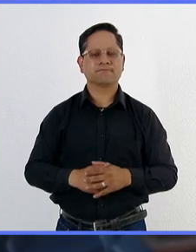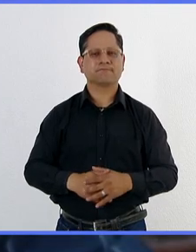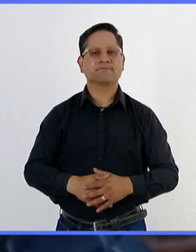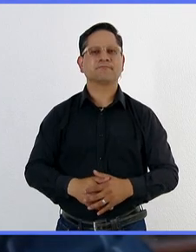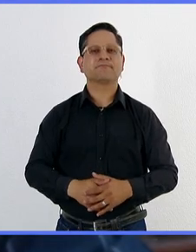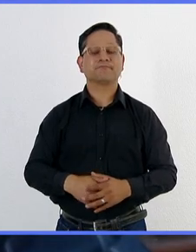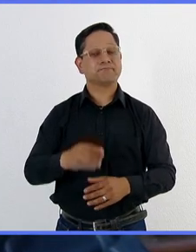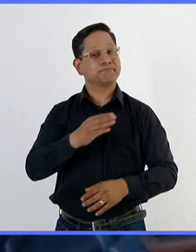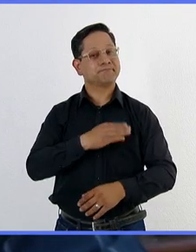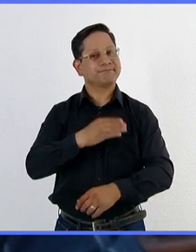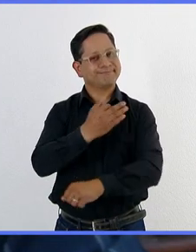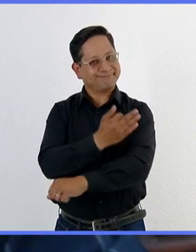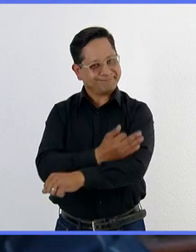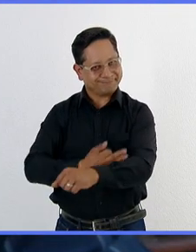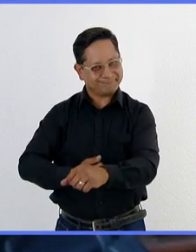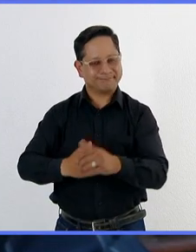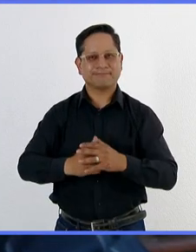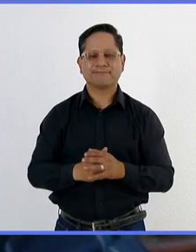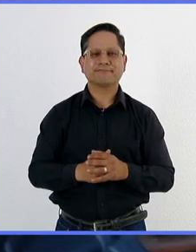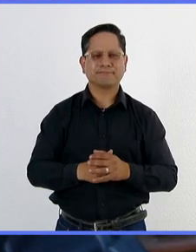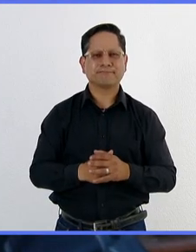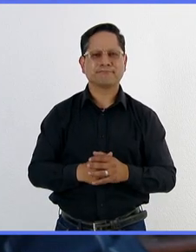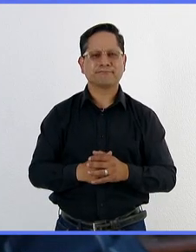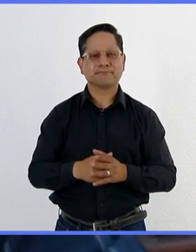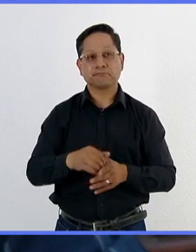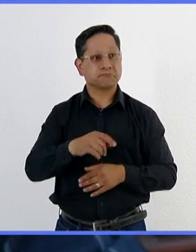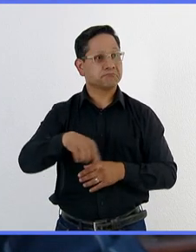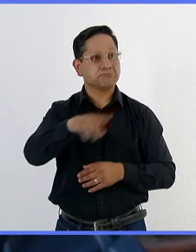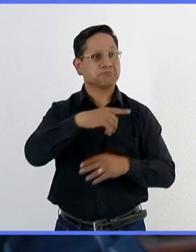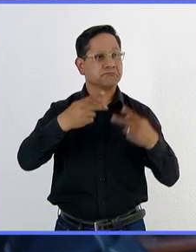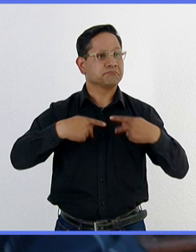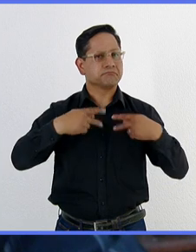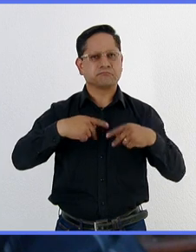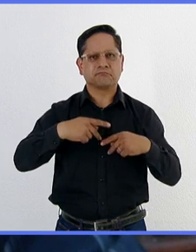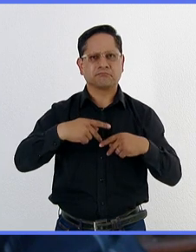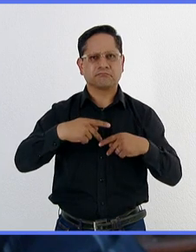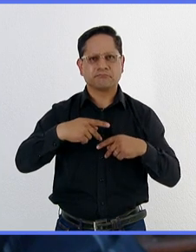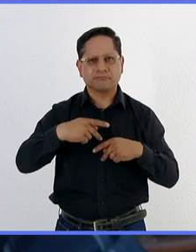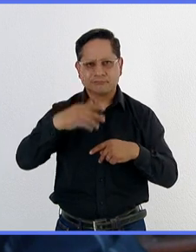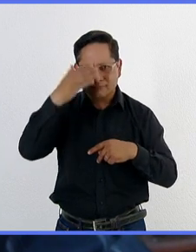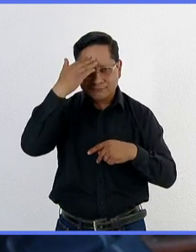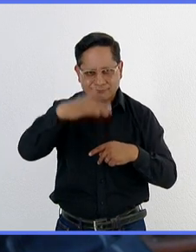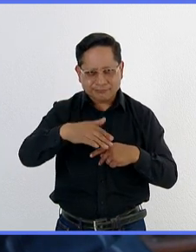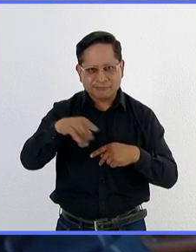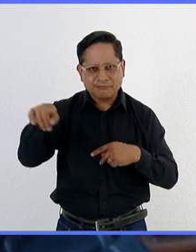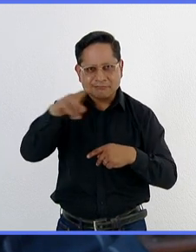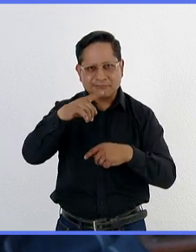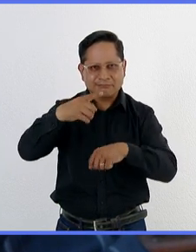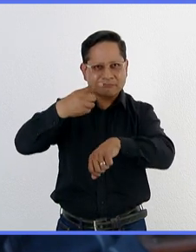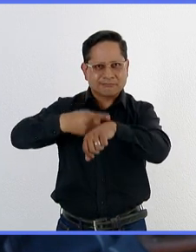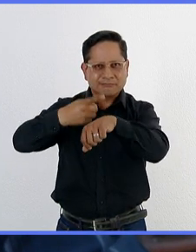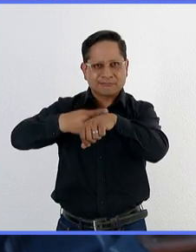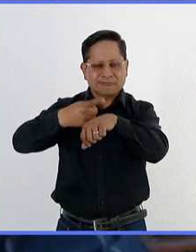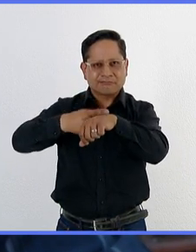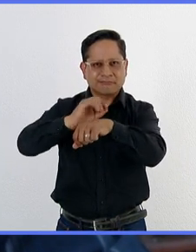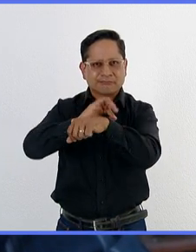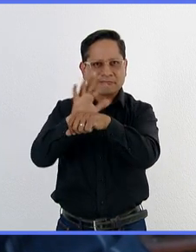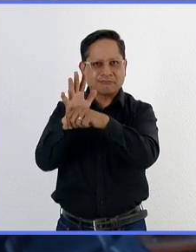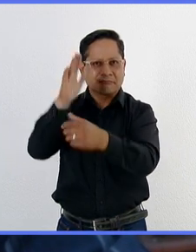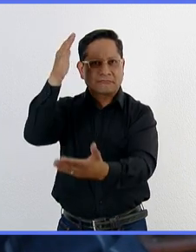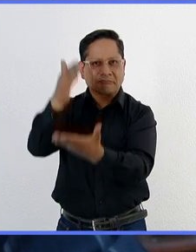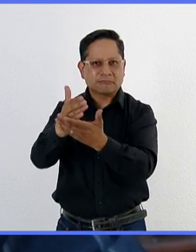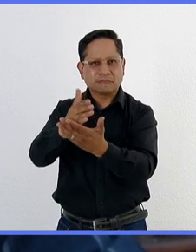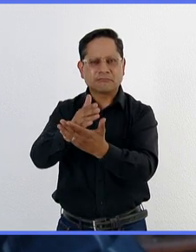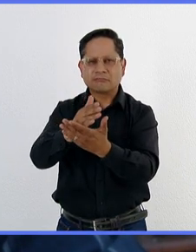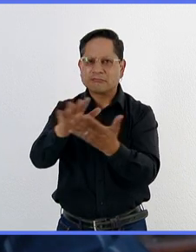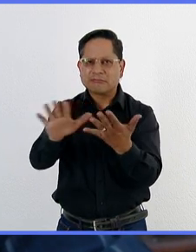Muy buenas tardes. Nuestro público quiere saber cuándo se va a terminar la pandemia. Bueno,